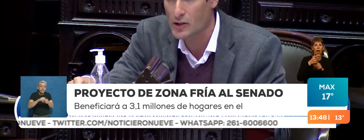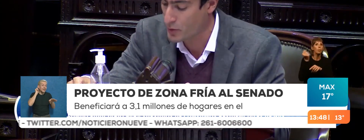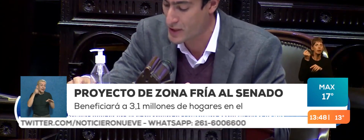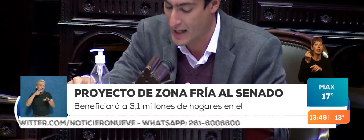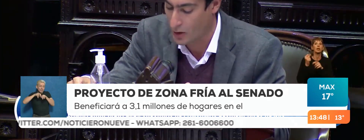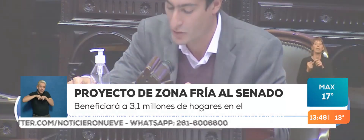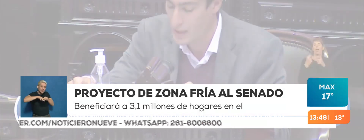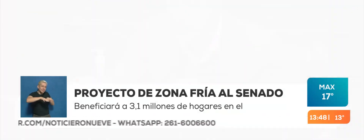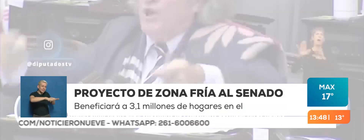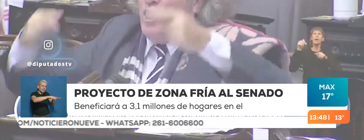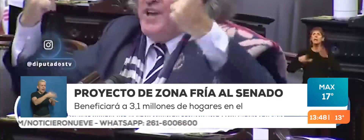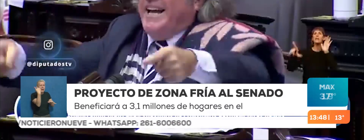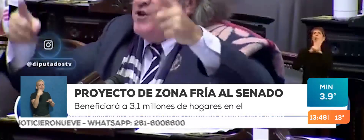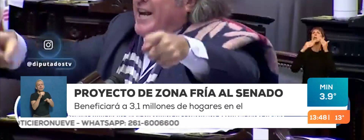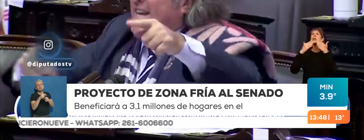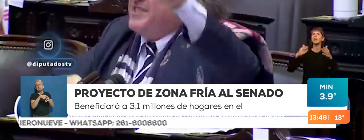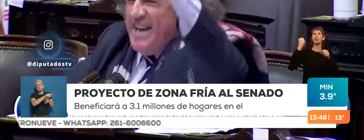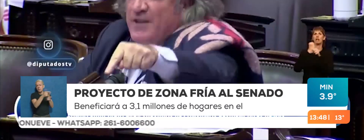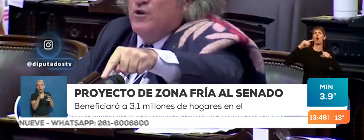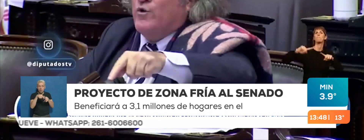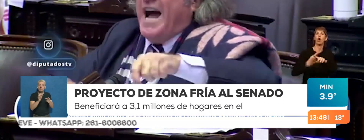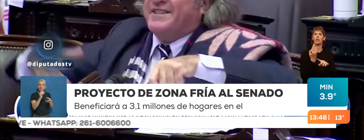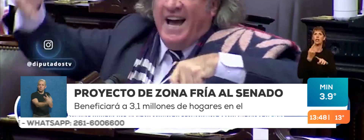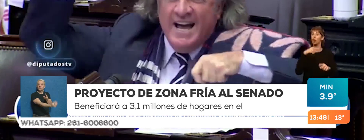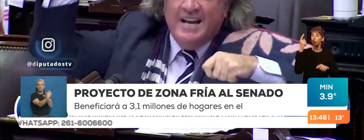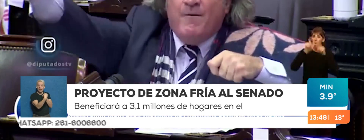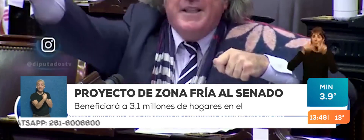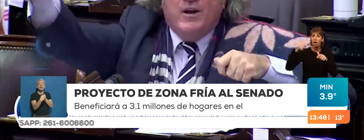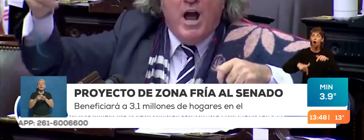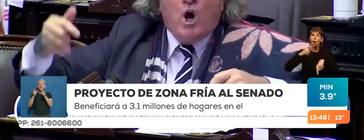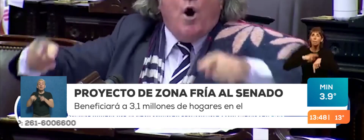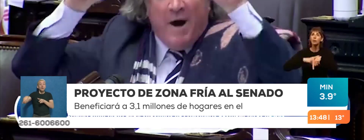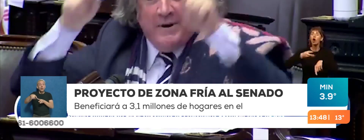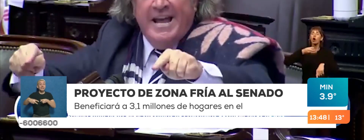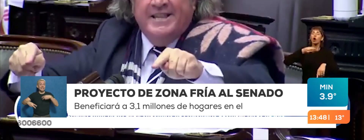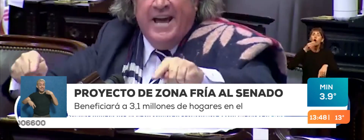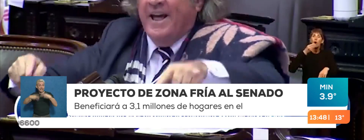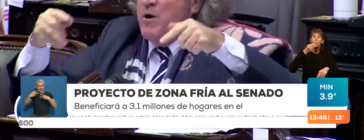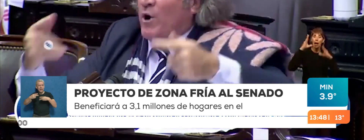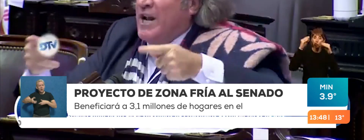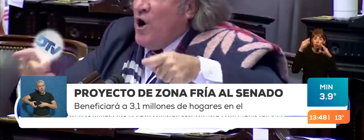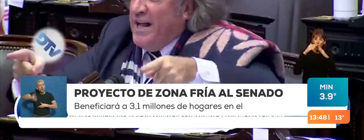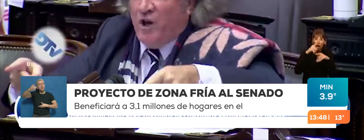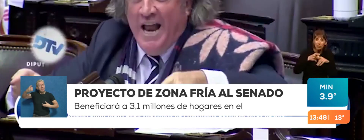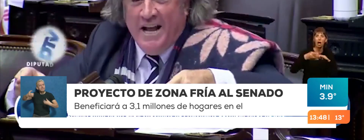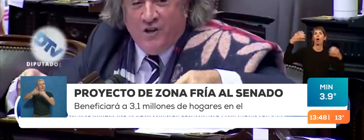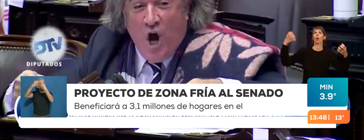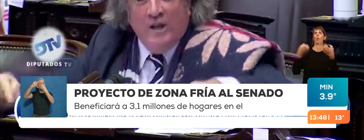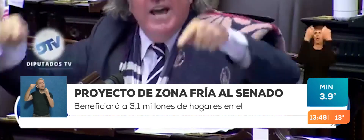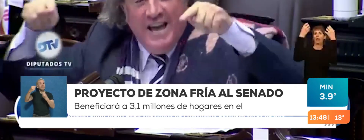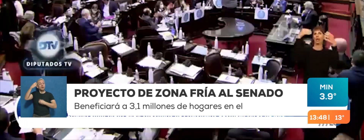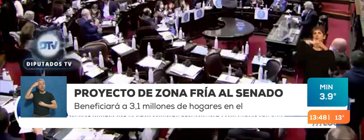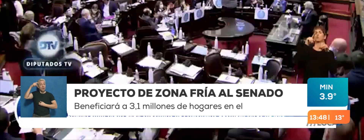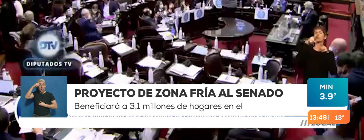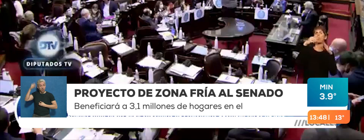distritos que han sido postergados. Para todos aquellos que estén cenando en su casa, levante una copa, brinde, porque el Congreso de la